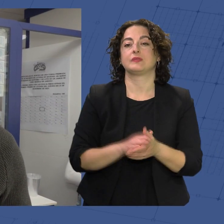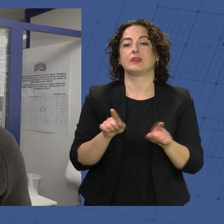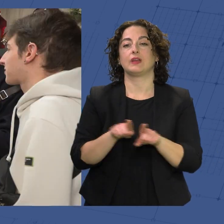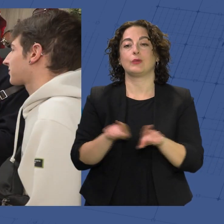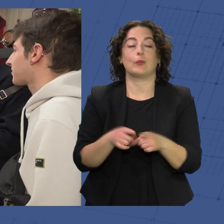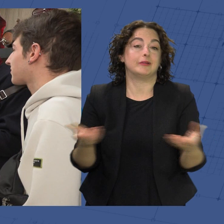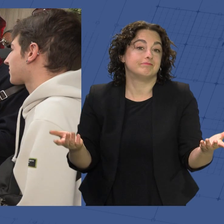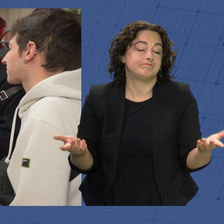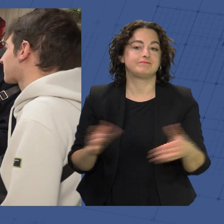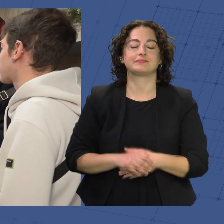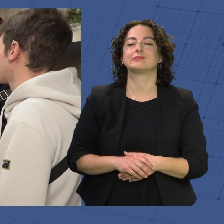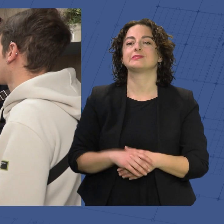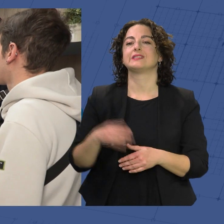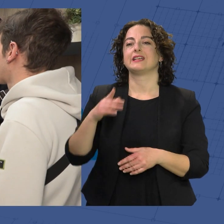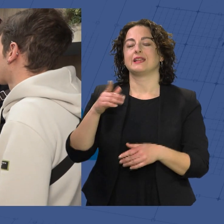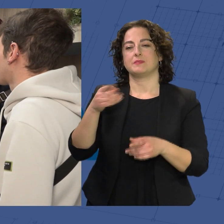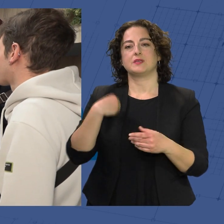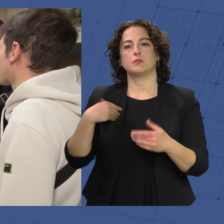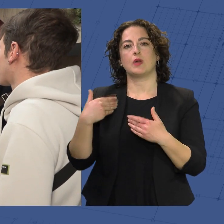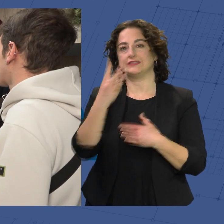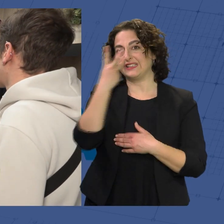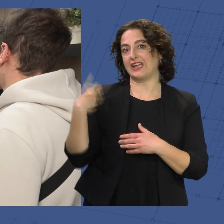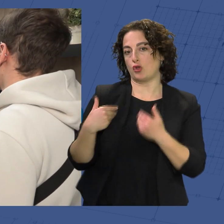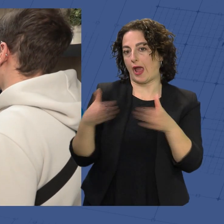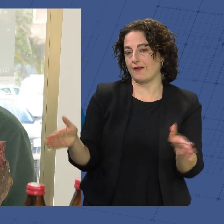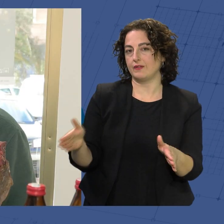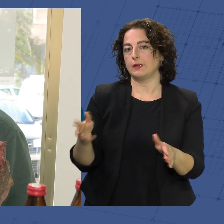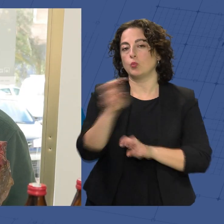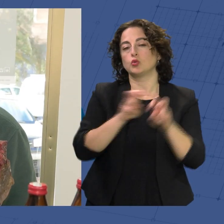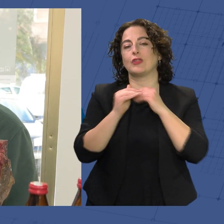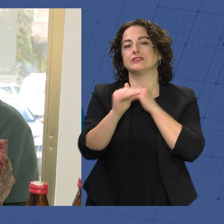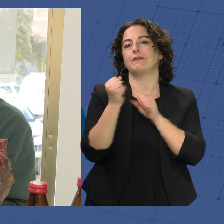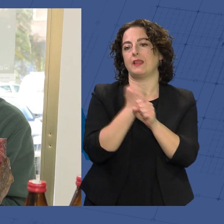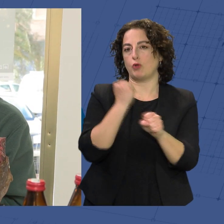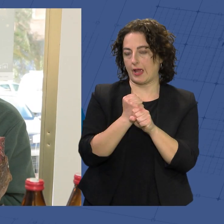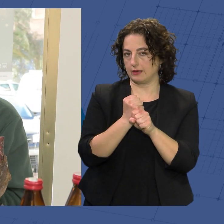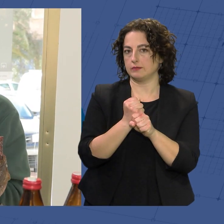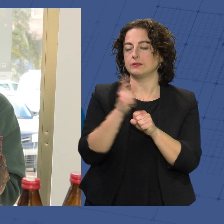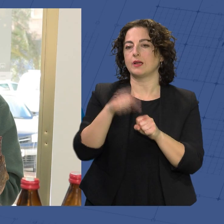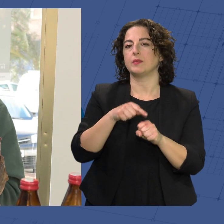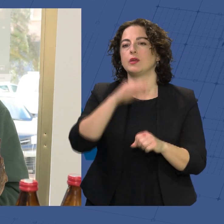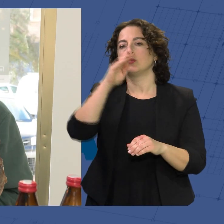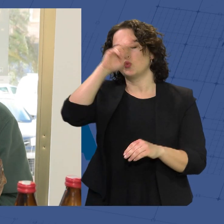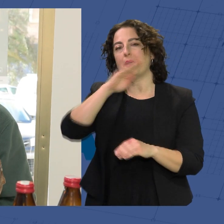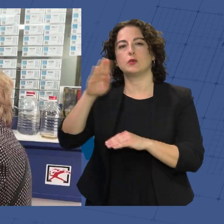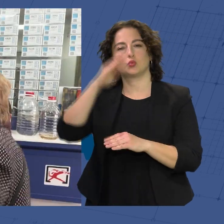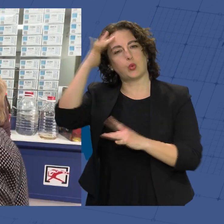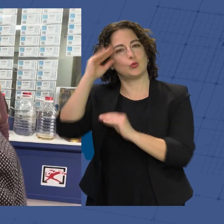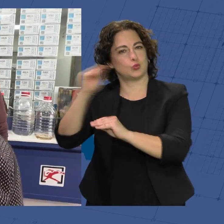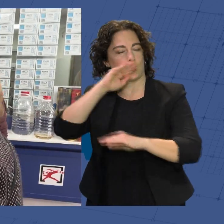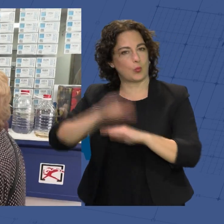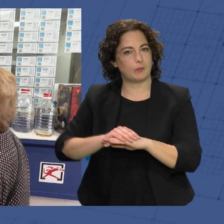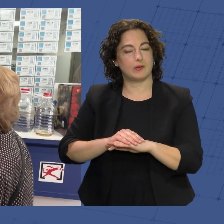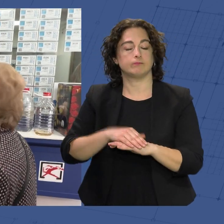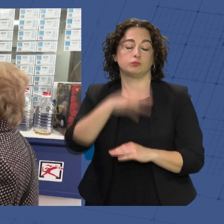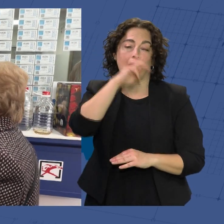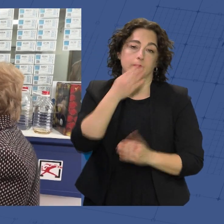salido. Sergio abrió este establecimiento hace tres años, buscando la estabilidad laboral y para cumplir el sueño de su padre. Un sueño que no pudo ver,